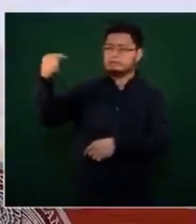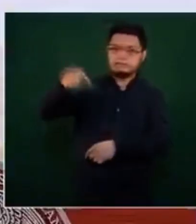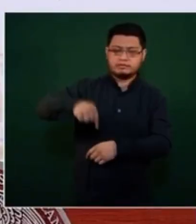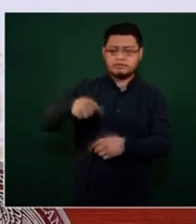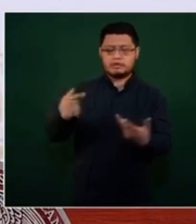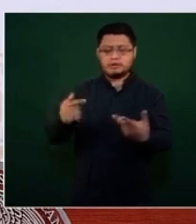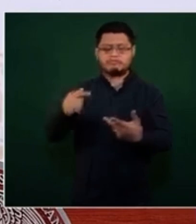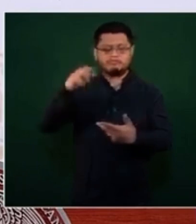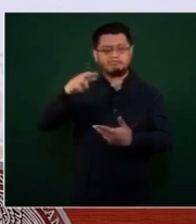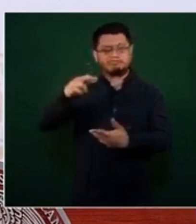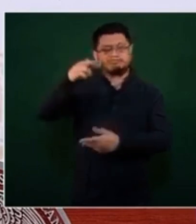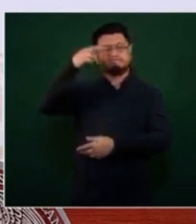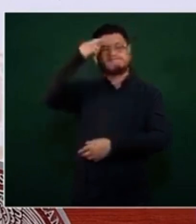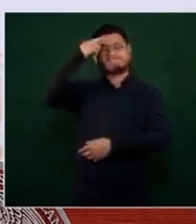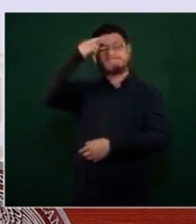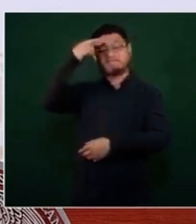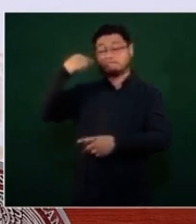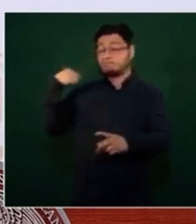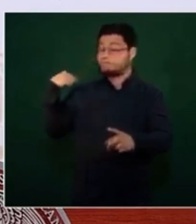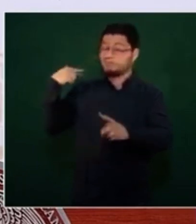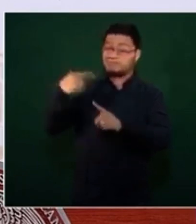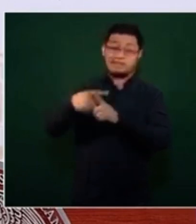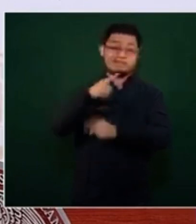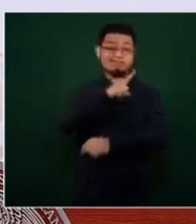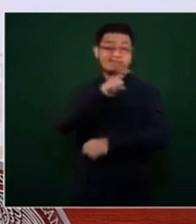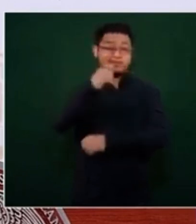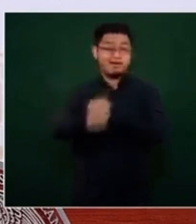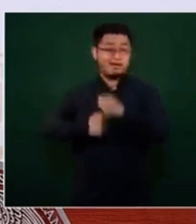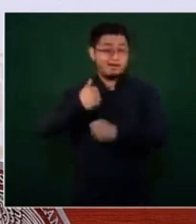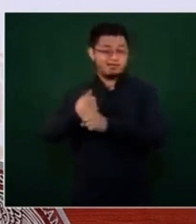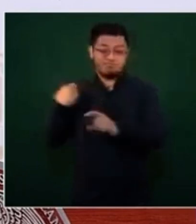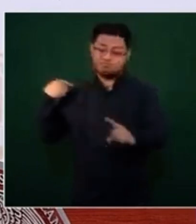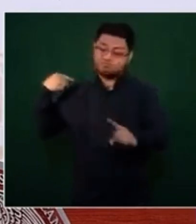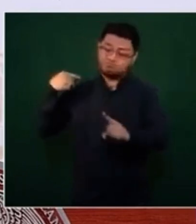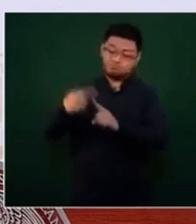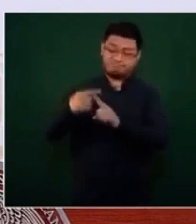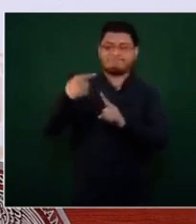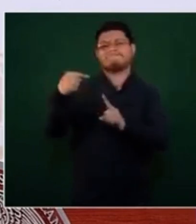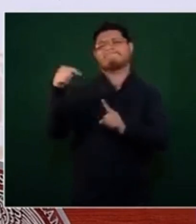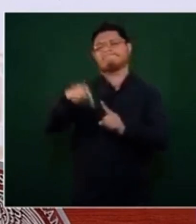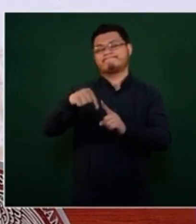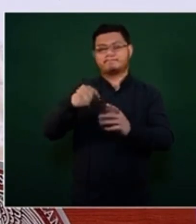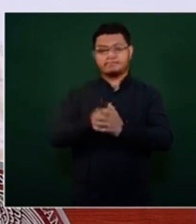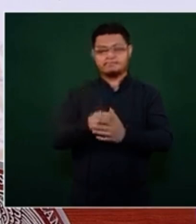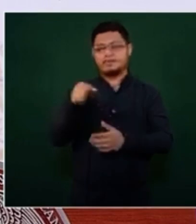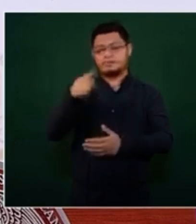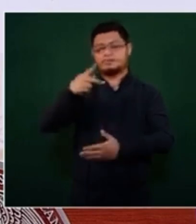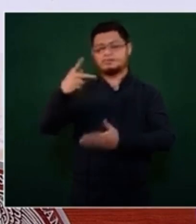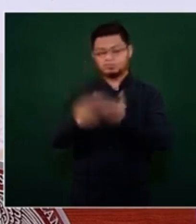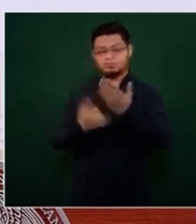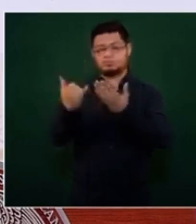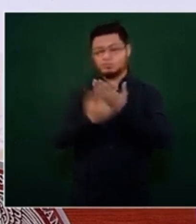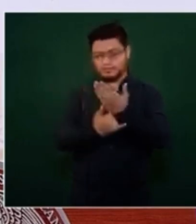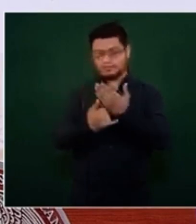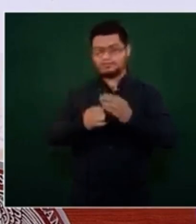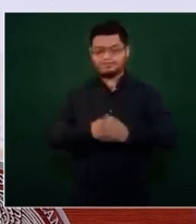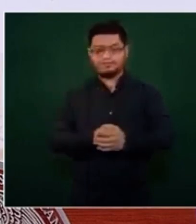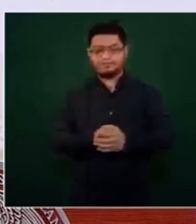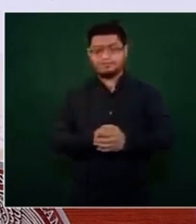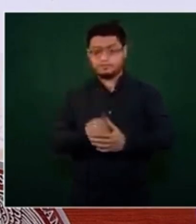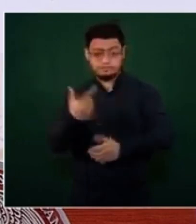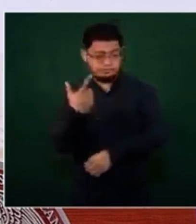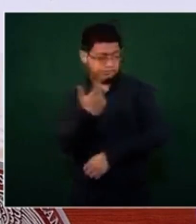tenga memoria nuestro país en los últimos 100 años. Y este fue el operativo de vacunación Correcaminos. La vacuna llegó